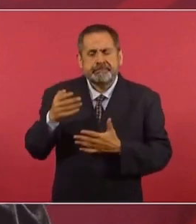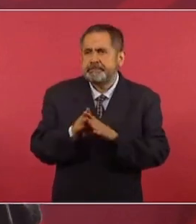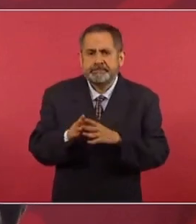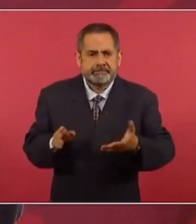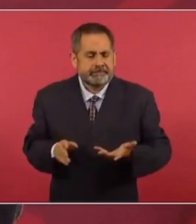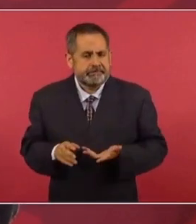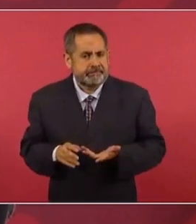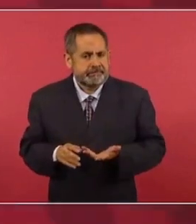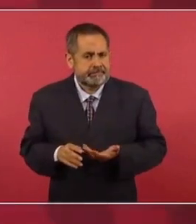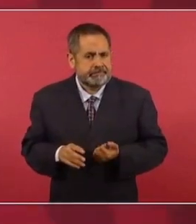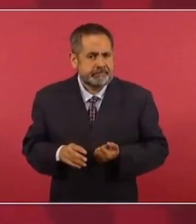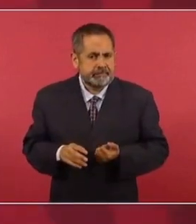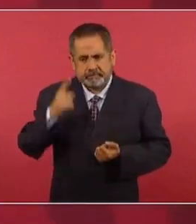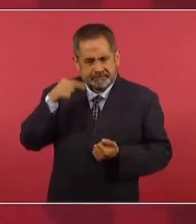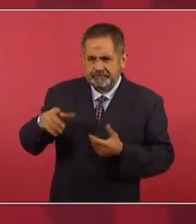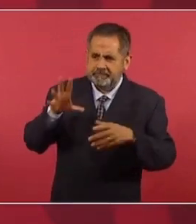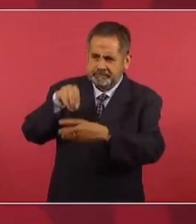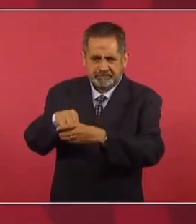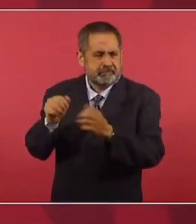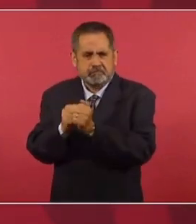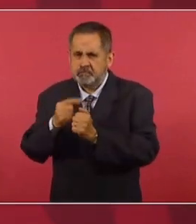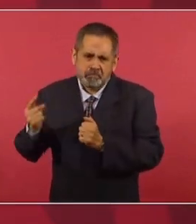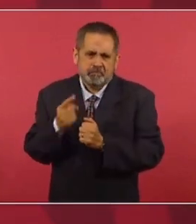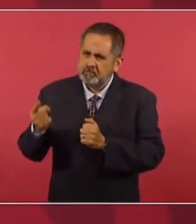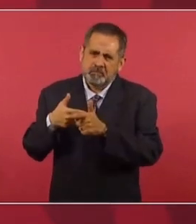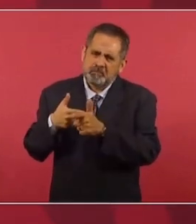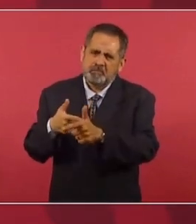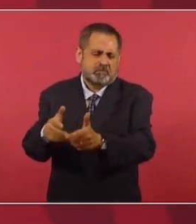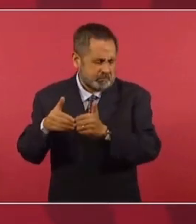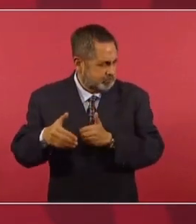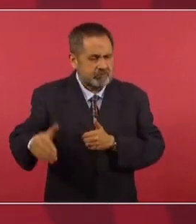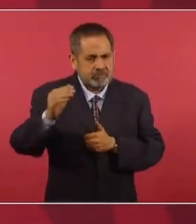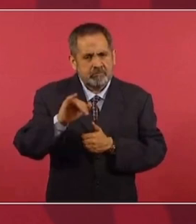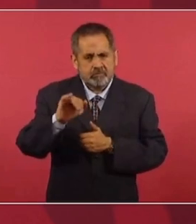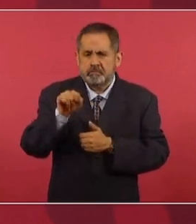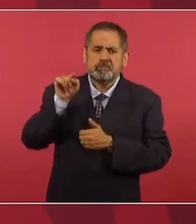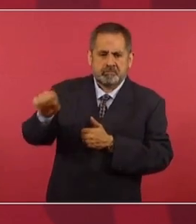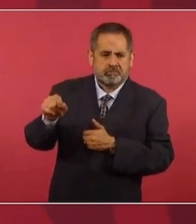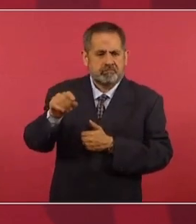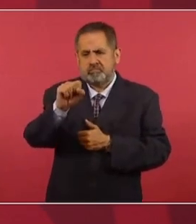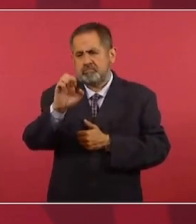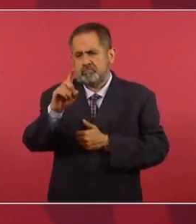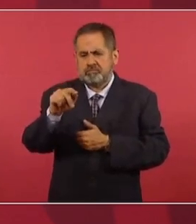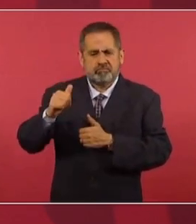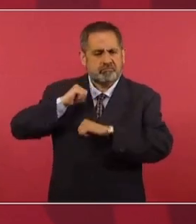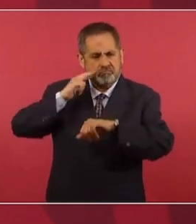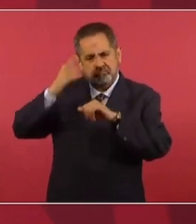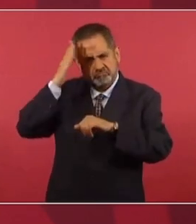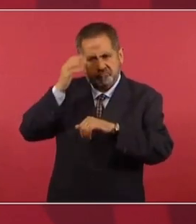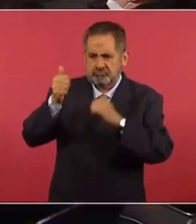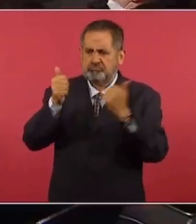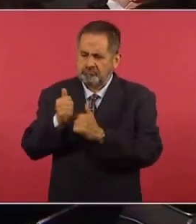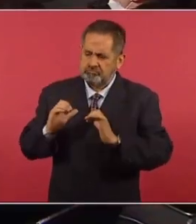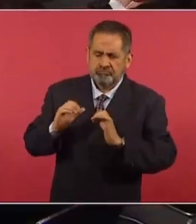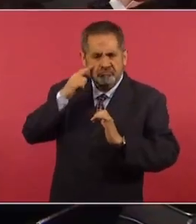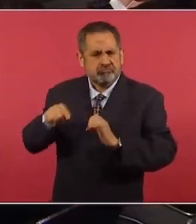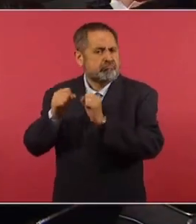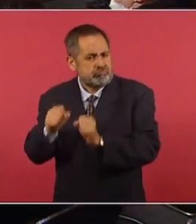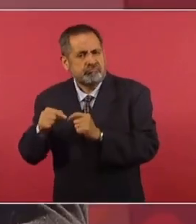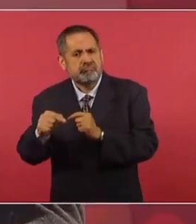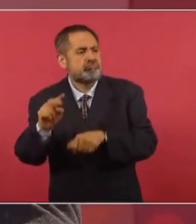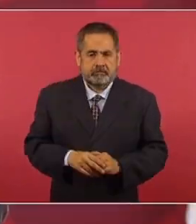idea de que perdure y que sea la institución por excelencia para garantizar